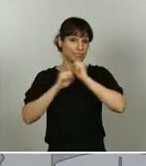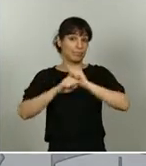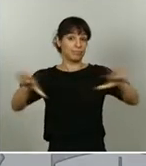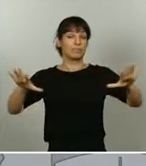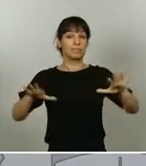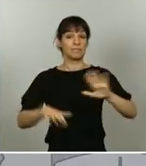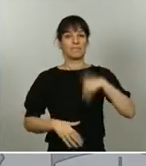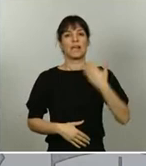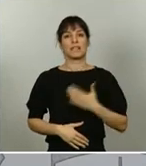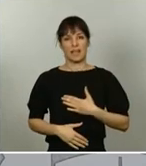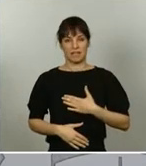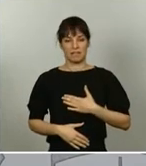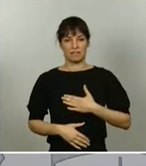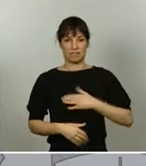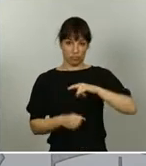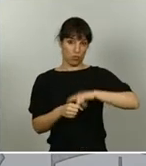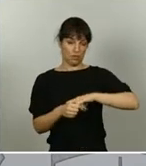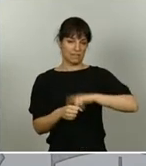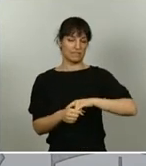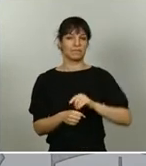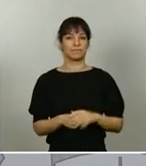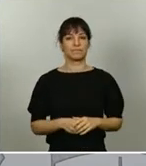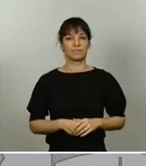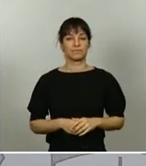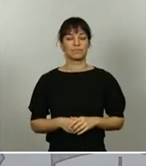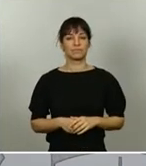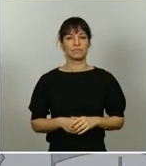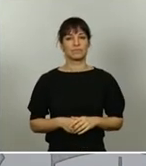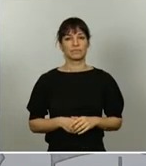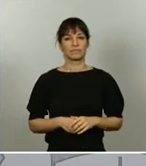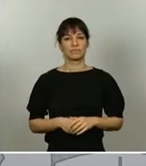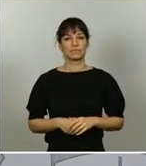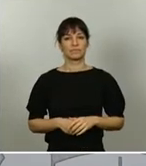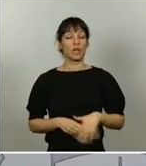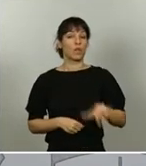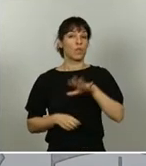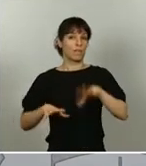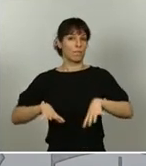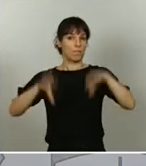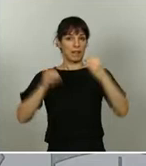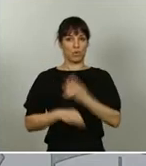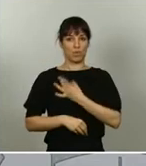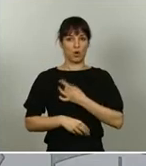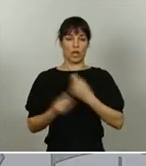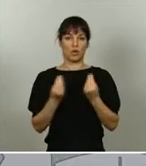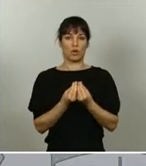mañana, el lunes, en un encuentro que tendré en el Palacio de la Moncloa con todos los representantes del sector. Y les anuncio que